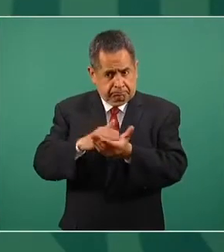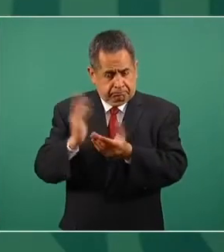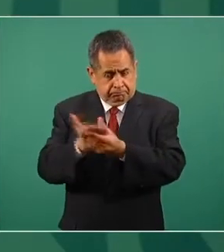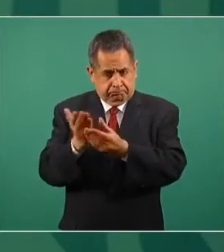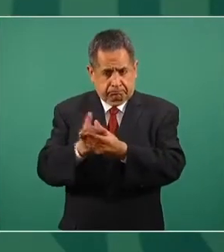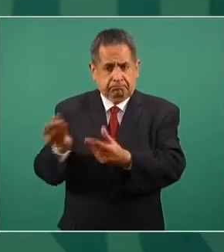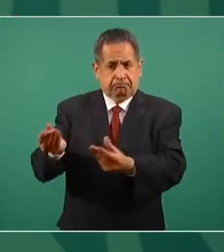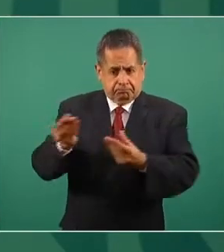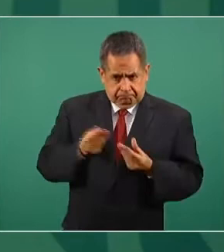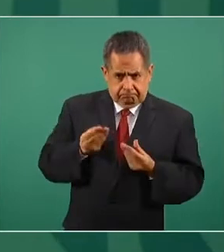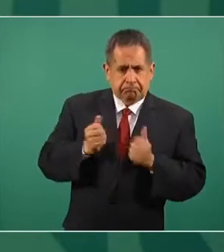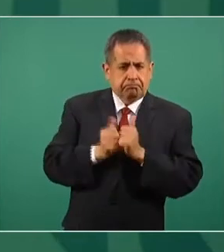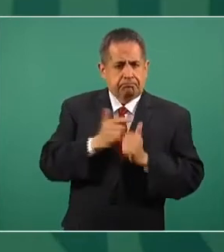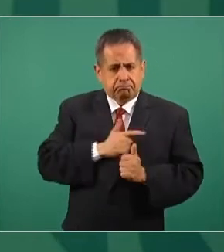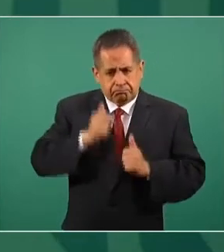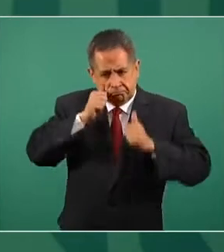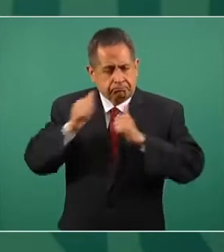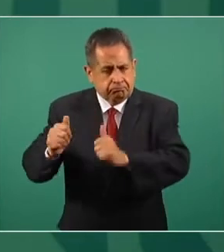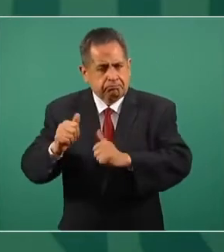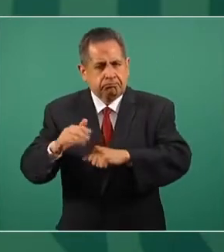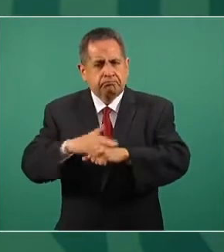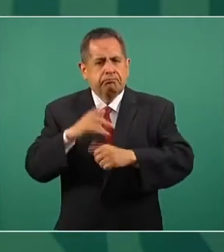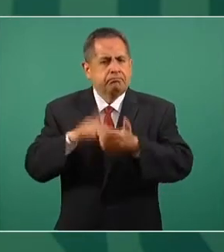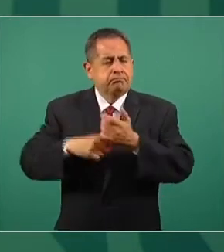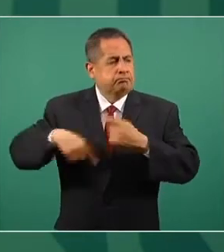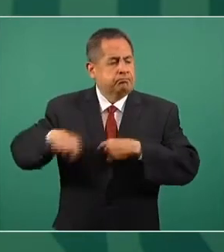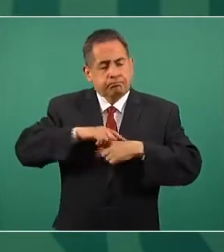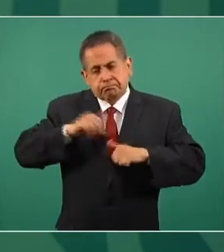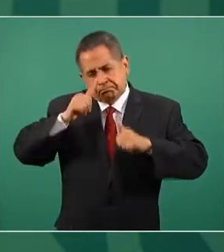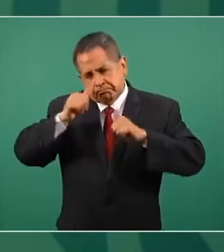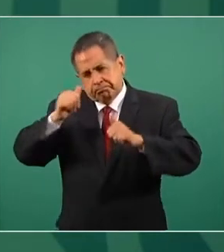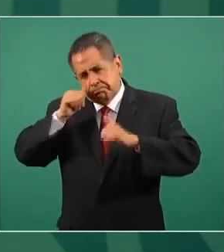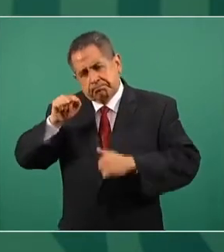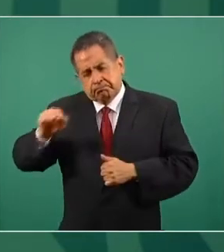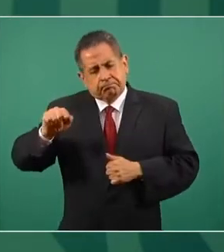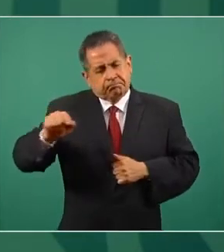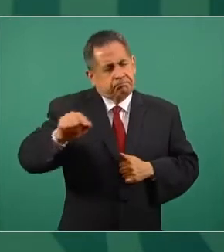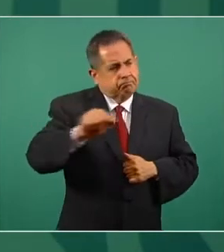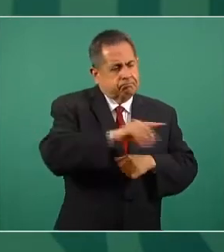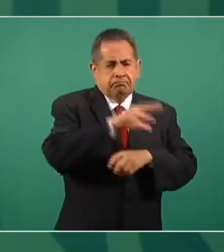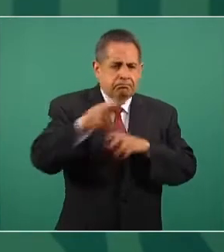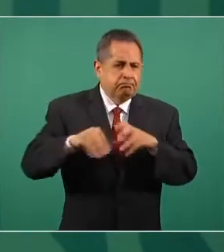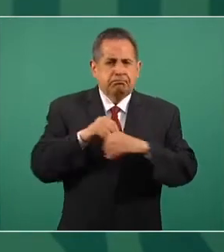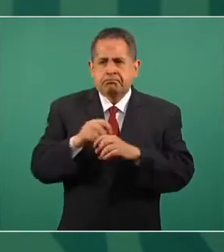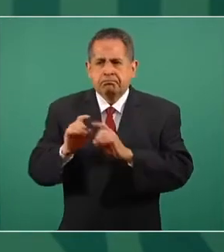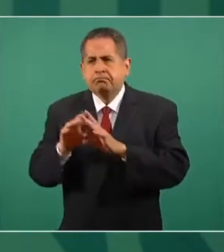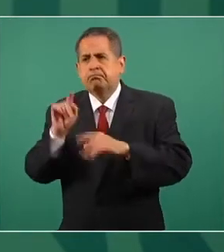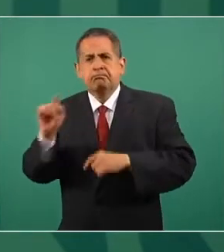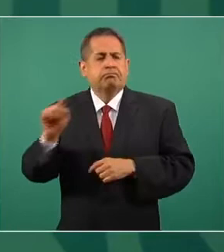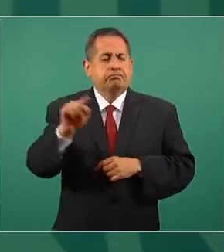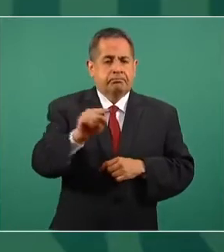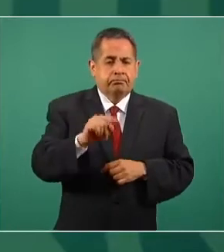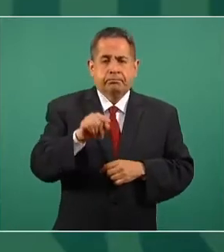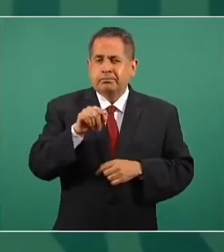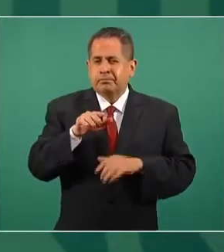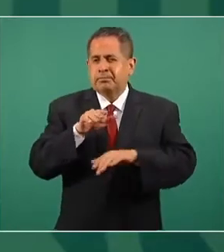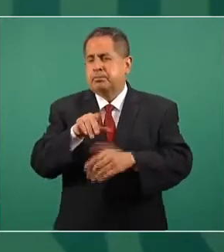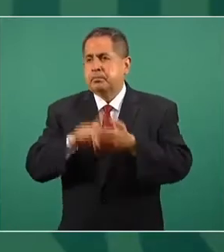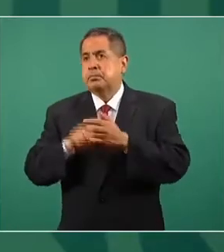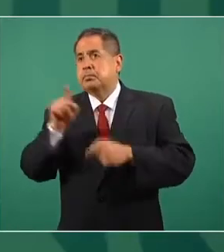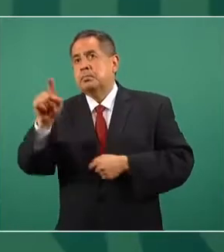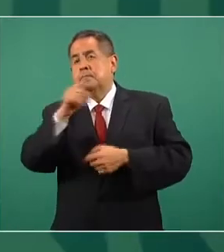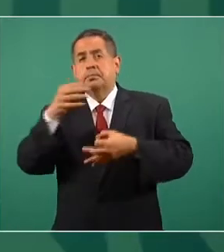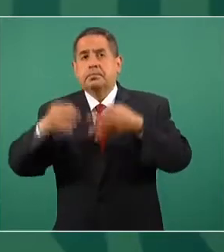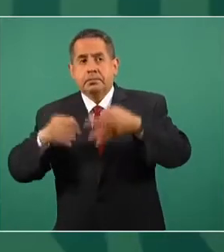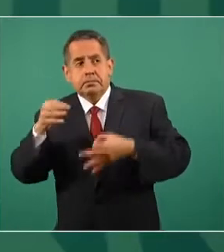muchísimo gusto los atendemos, porque hemos estado atendiendo permanentemente casos, sobre todo en tribunales y